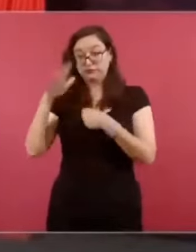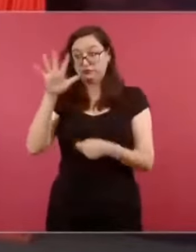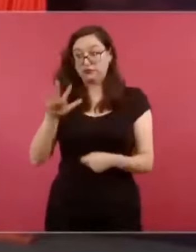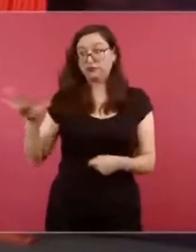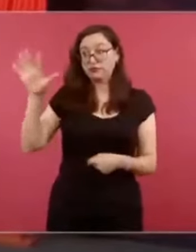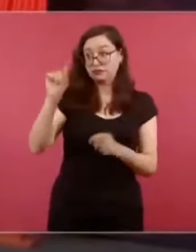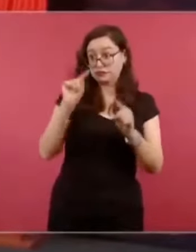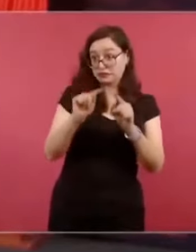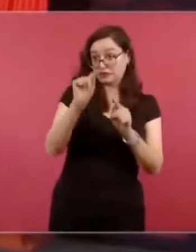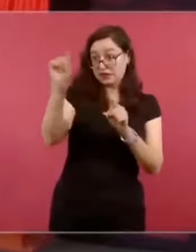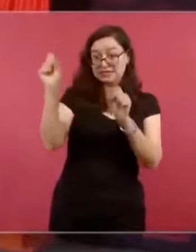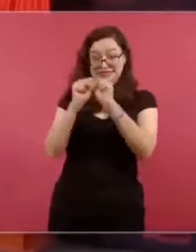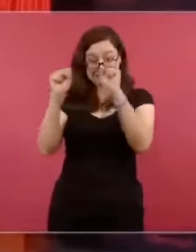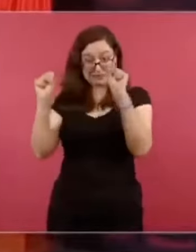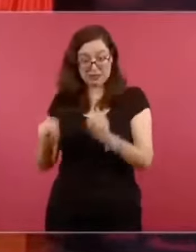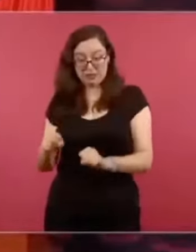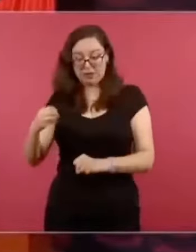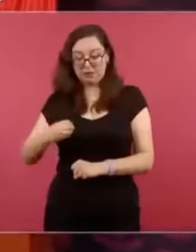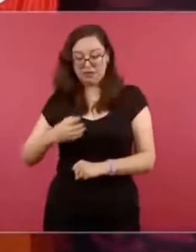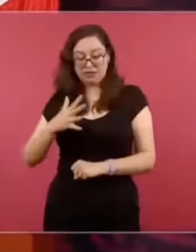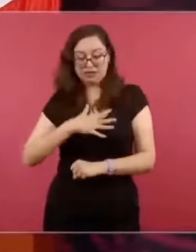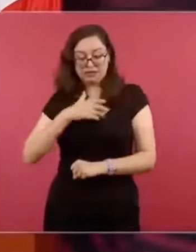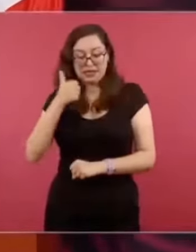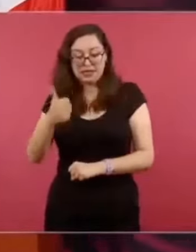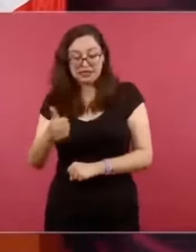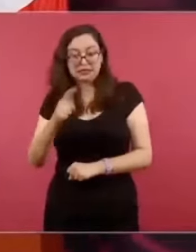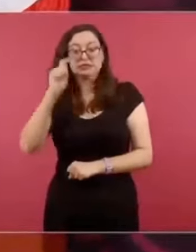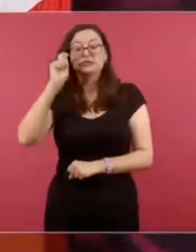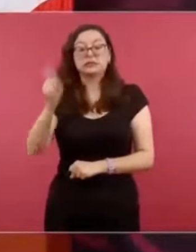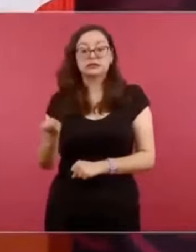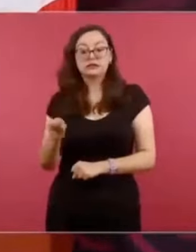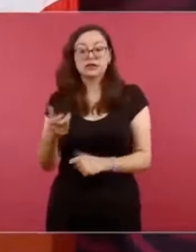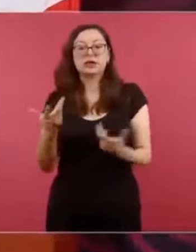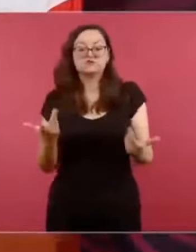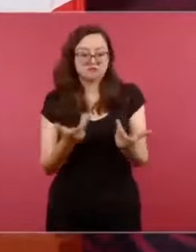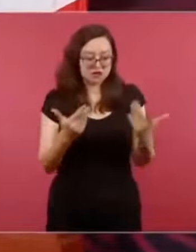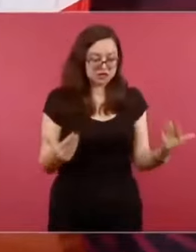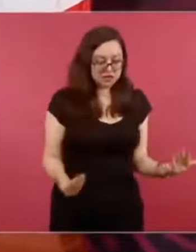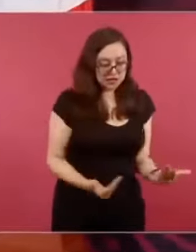porque eso no lo copiaron?